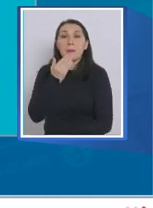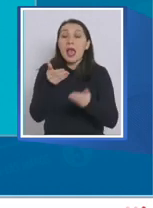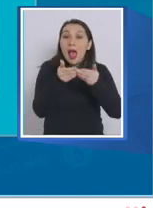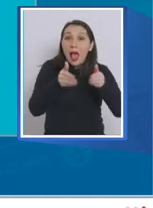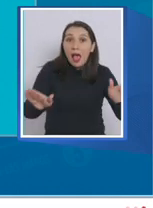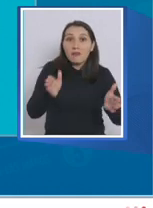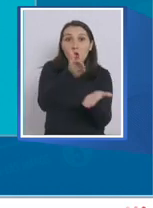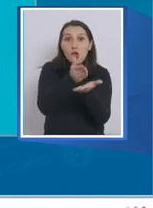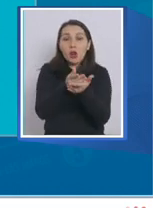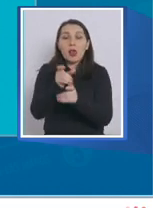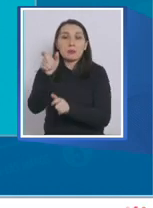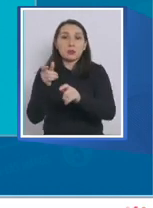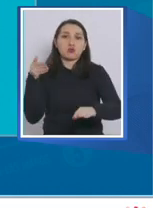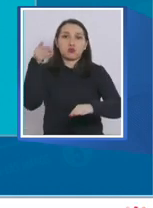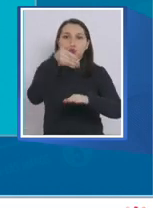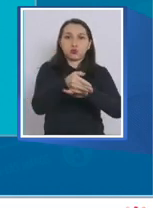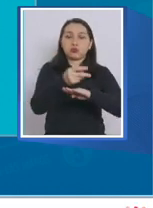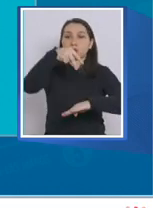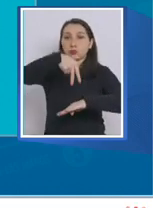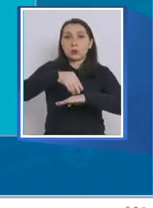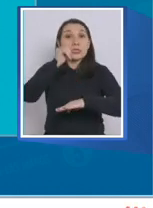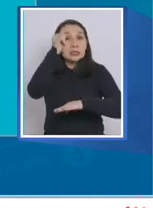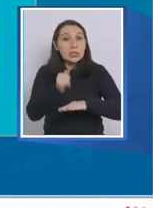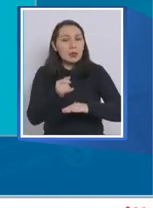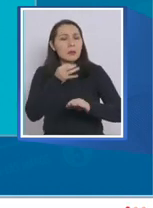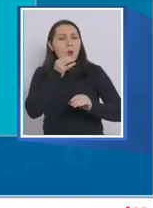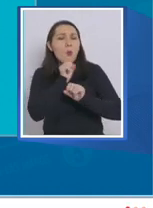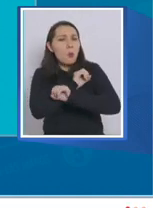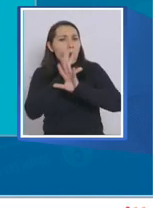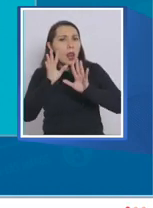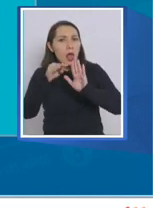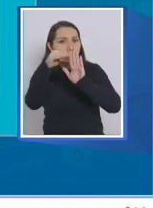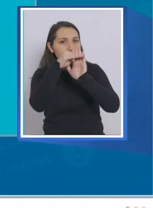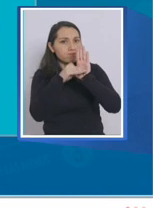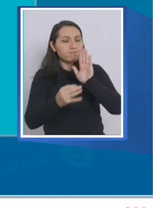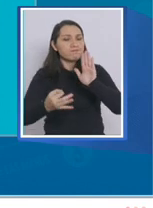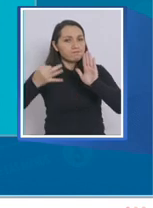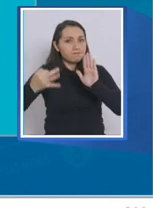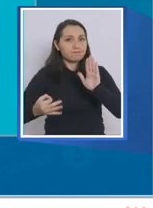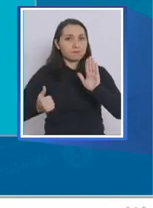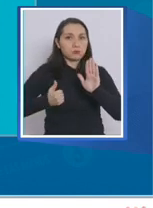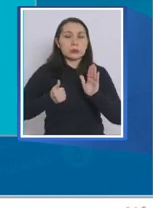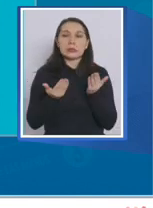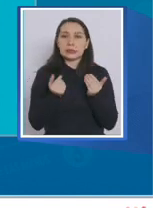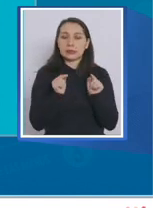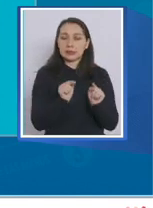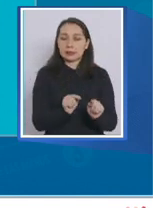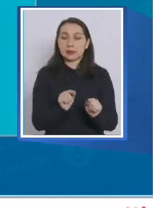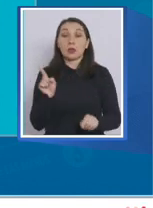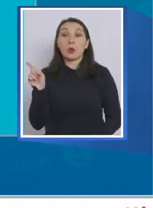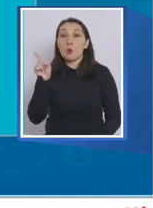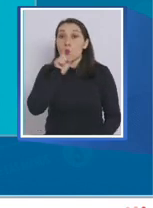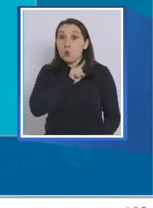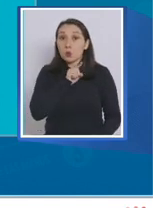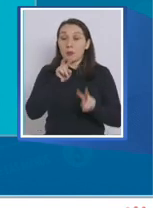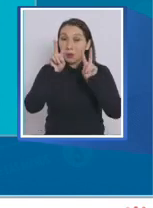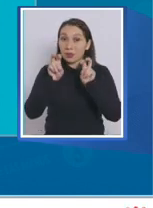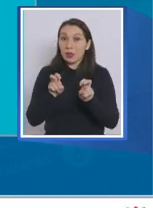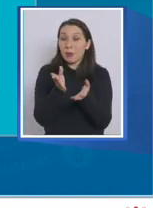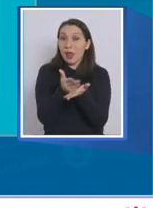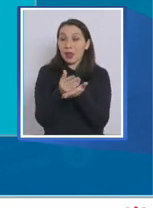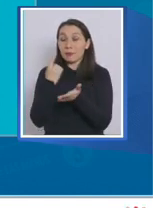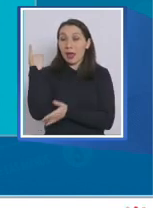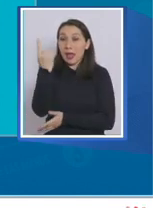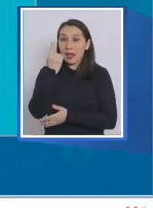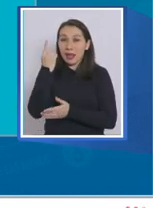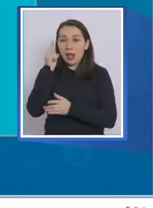colegios para clases presenciales siempre que se definan y se cumplan los protocolos necesarios. Finalmente, en cuanto a la estrategia